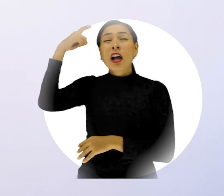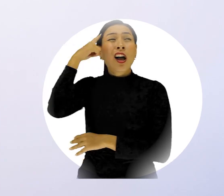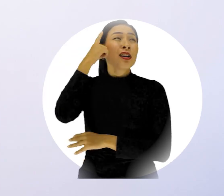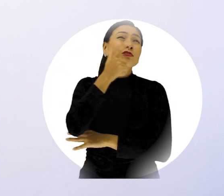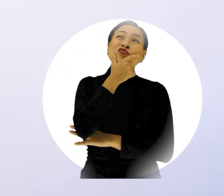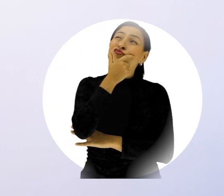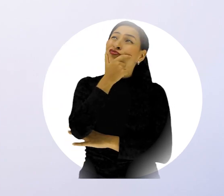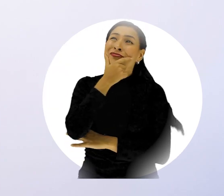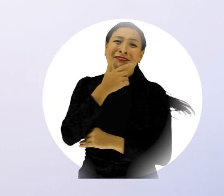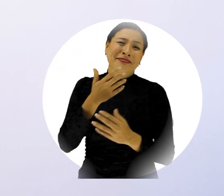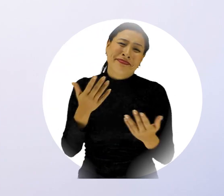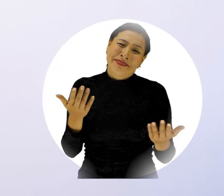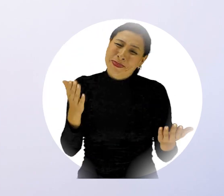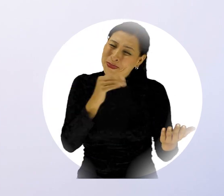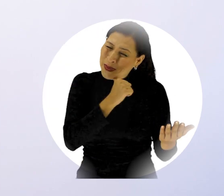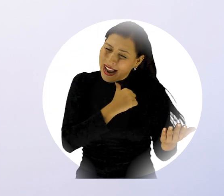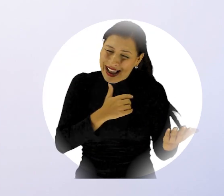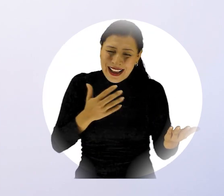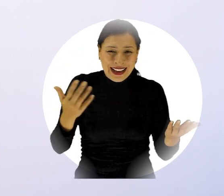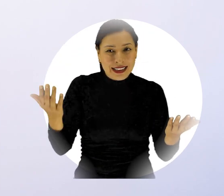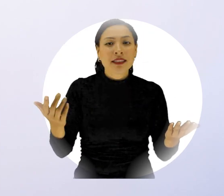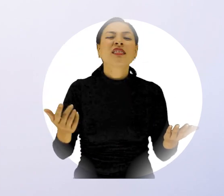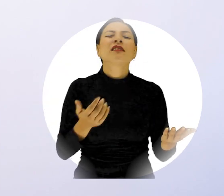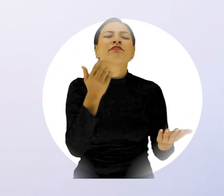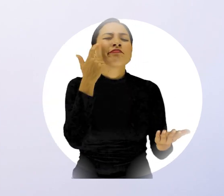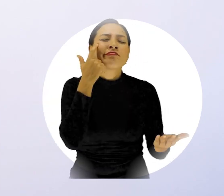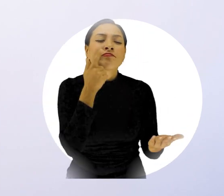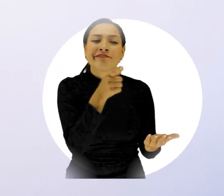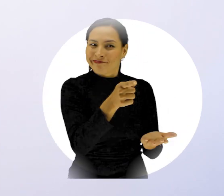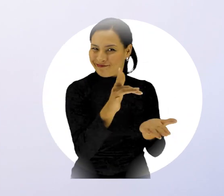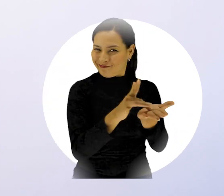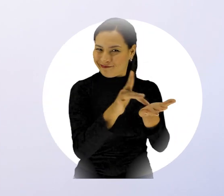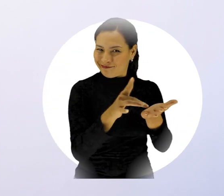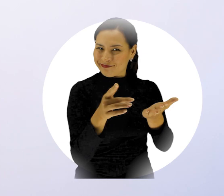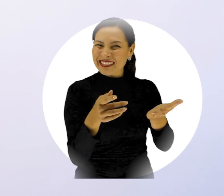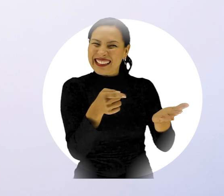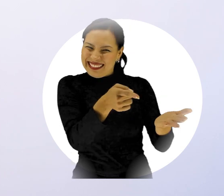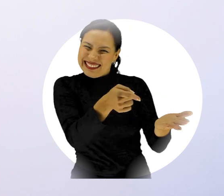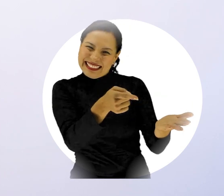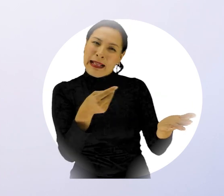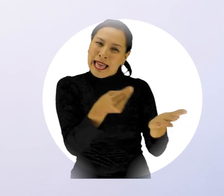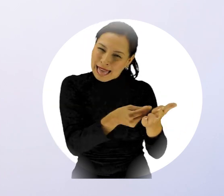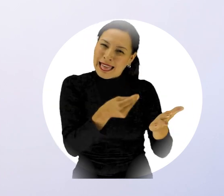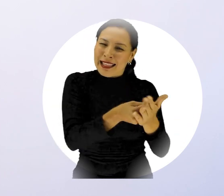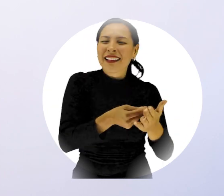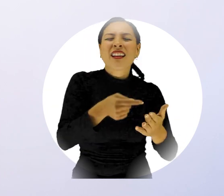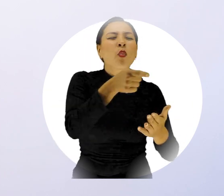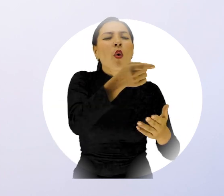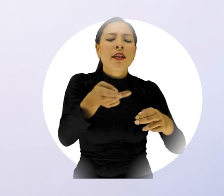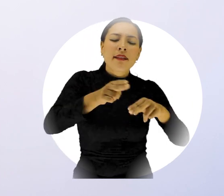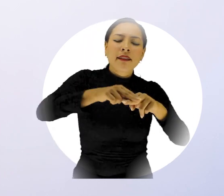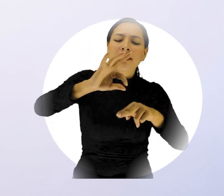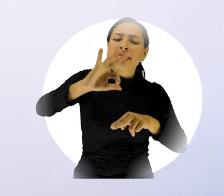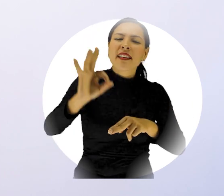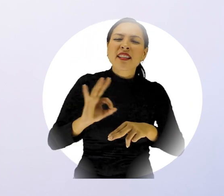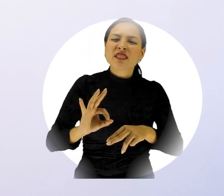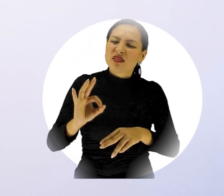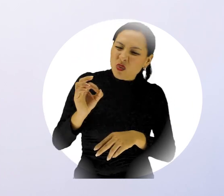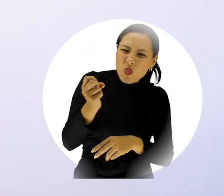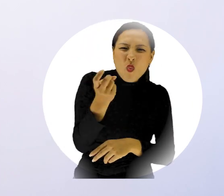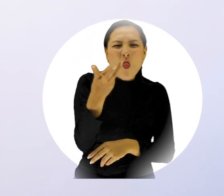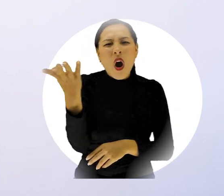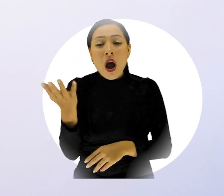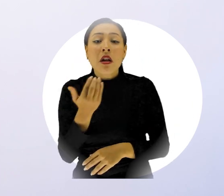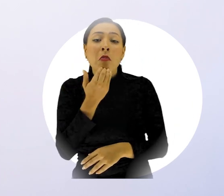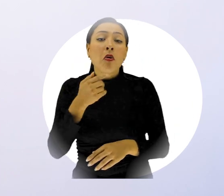a la realidad y determinar cuál es la tasa de interés que estás pagando, qué otros gastos como seguros están incluidos dentro de esa cuota